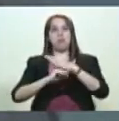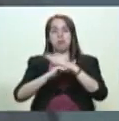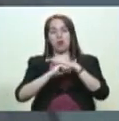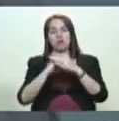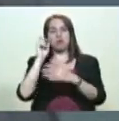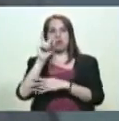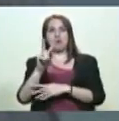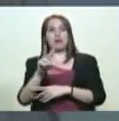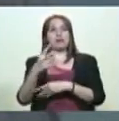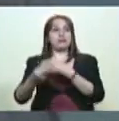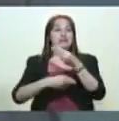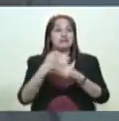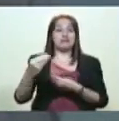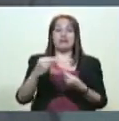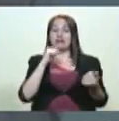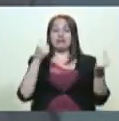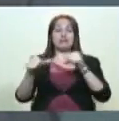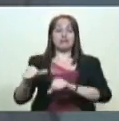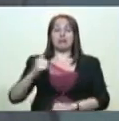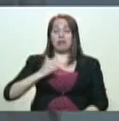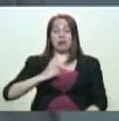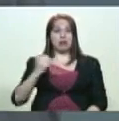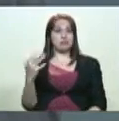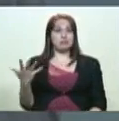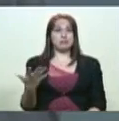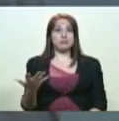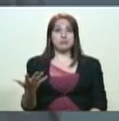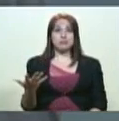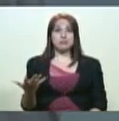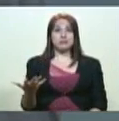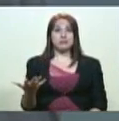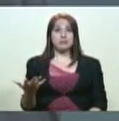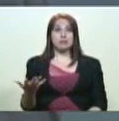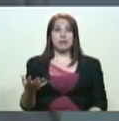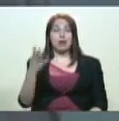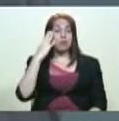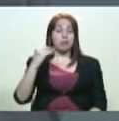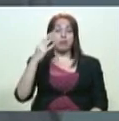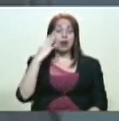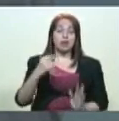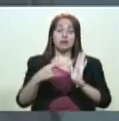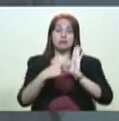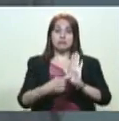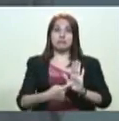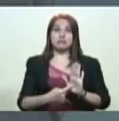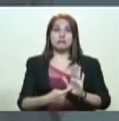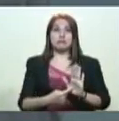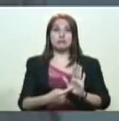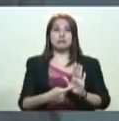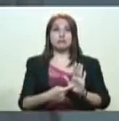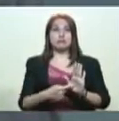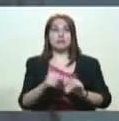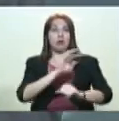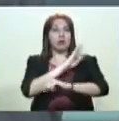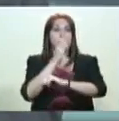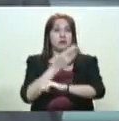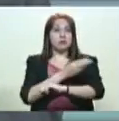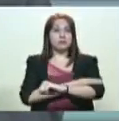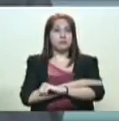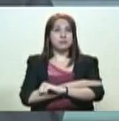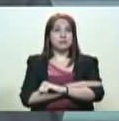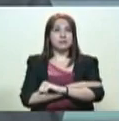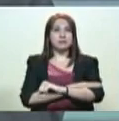verde para sus aventuras. Sin embargo, la experiencia nos indica ahí ya, digamos, un fortalecimiento